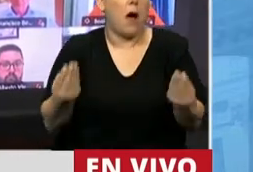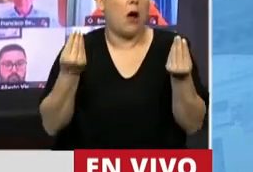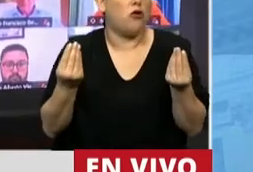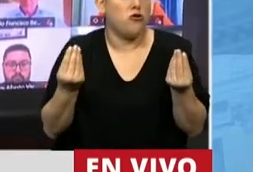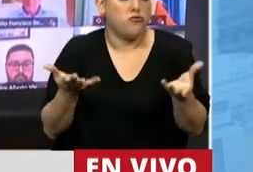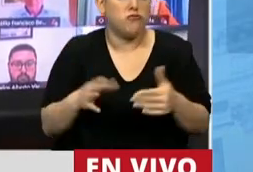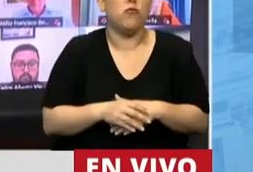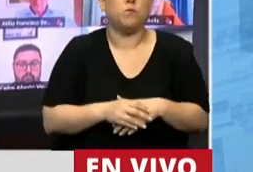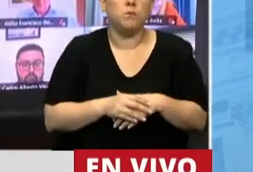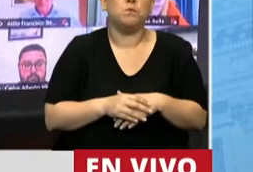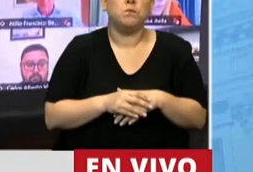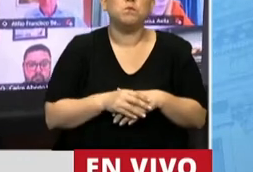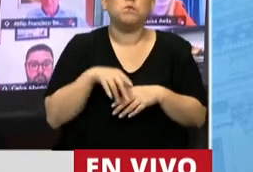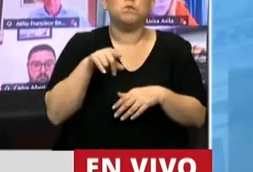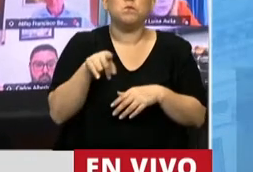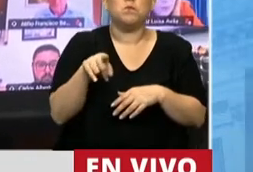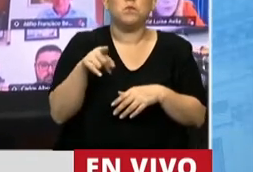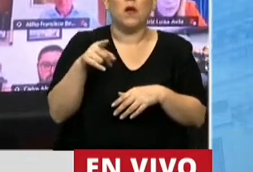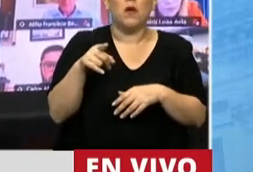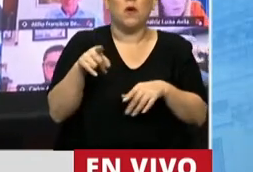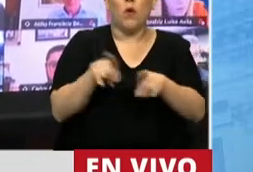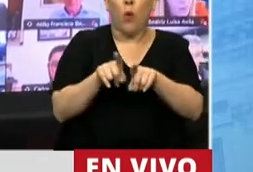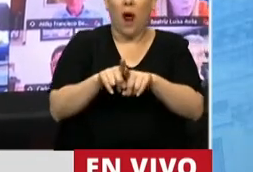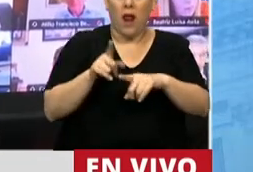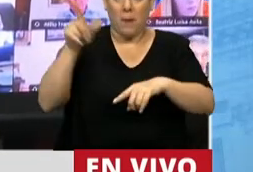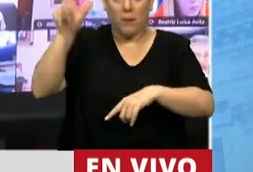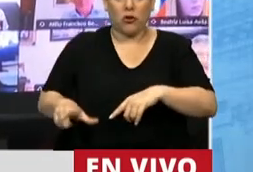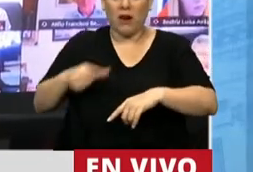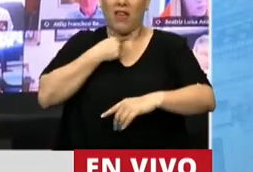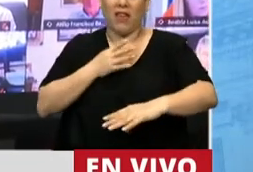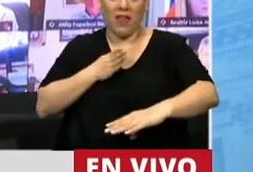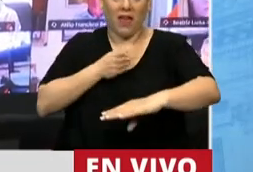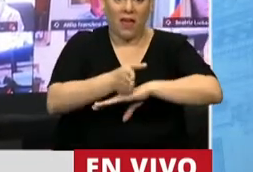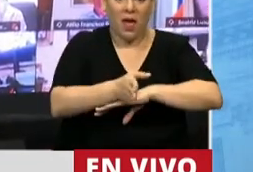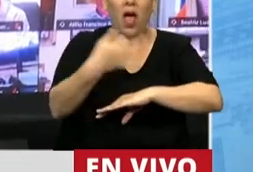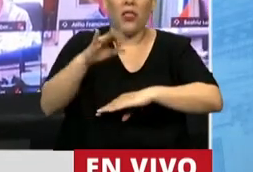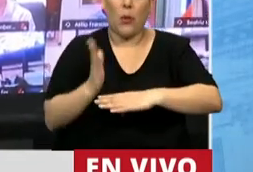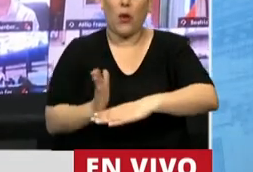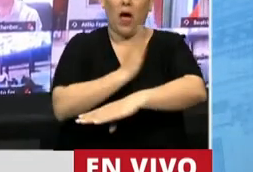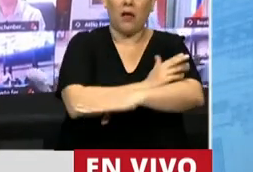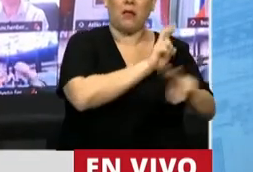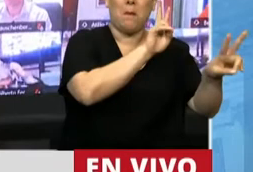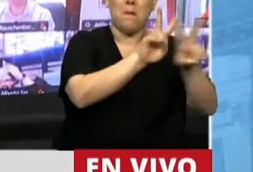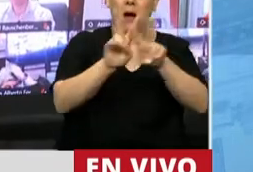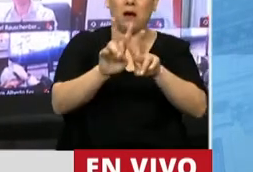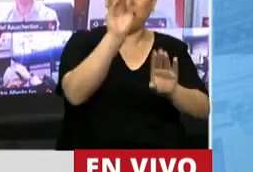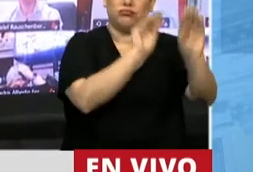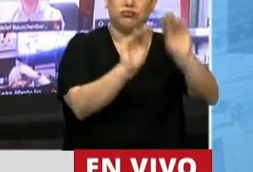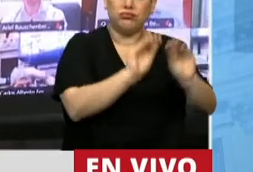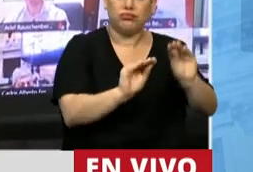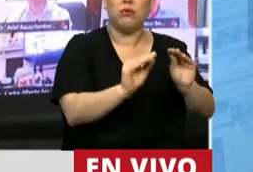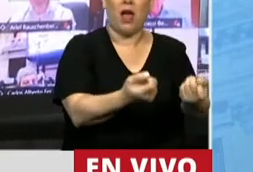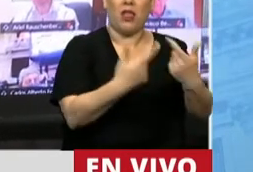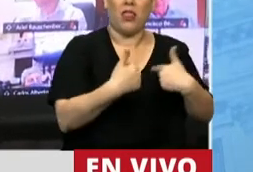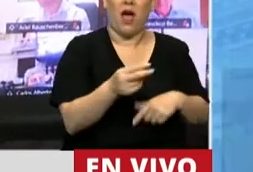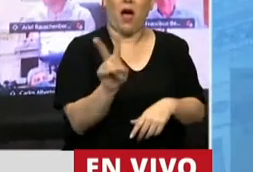de un mecanismo que quien quería ingresar debía entrar a la página web, registrarse y a partir de ahí tener la autorización